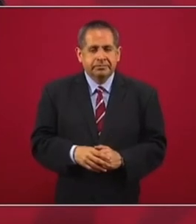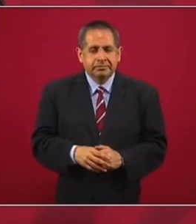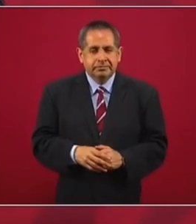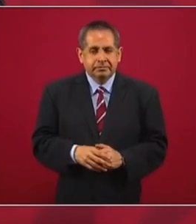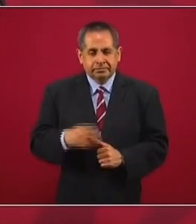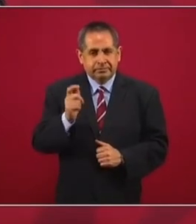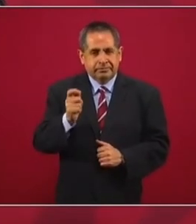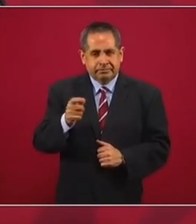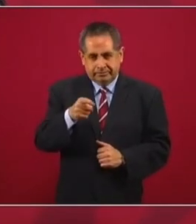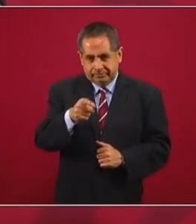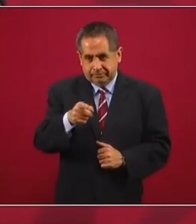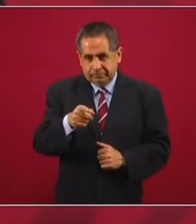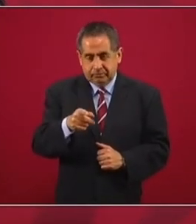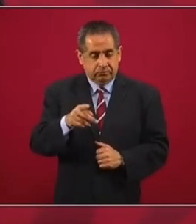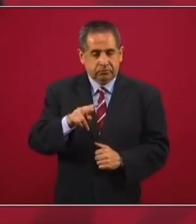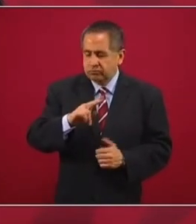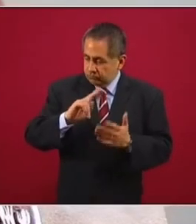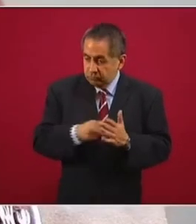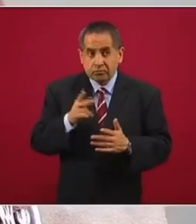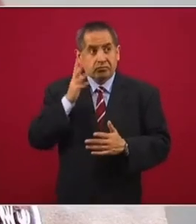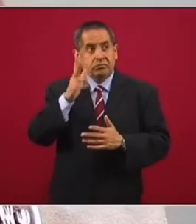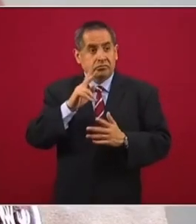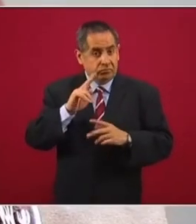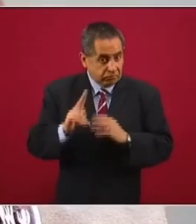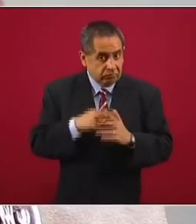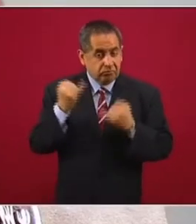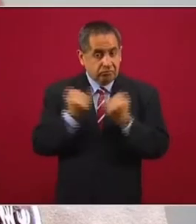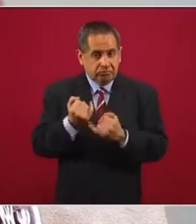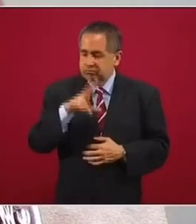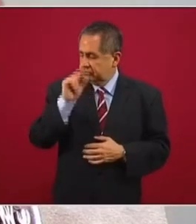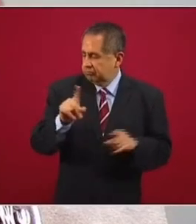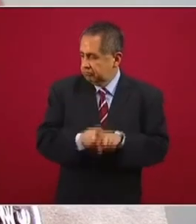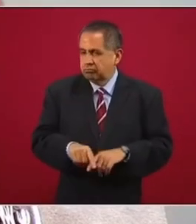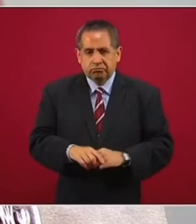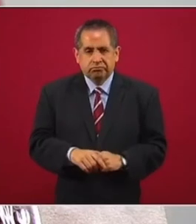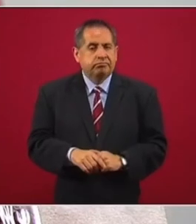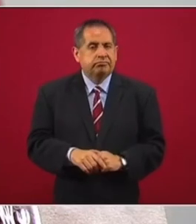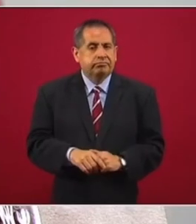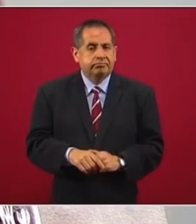Entonces, eso nunca, jamás, se debe repetir.